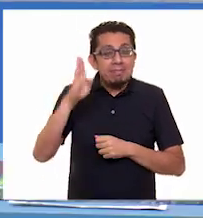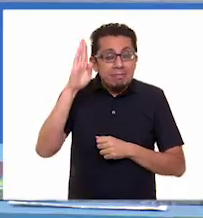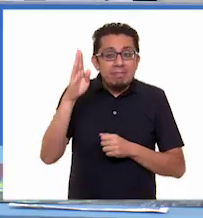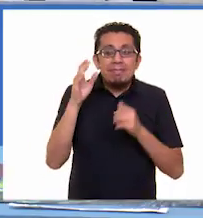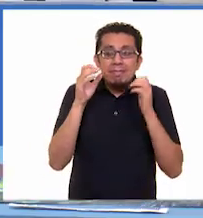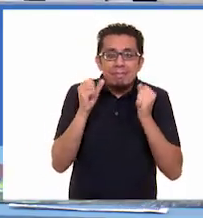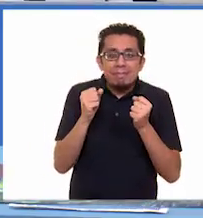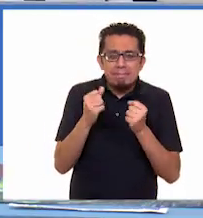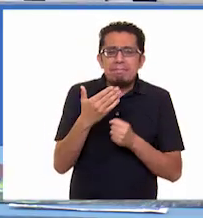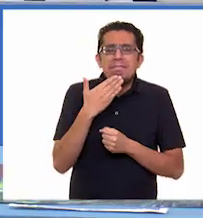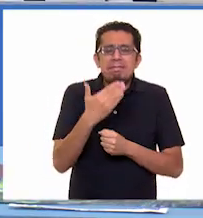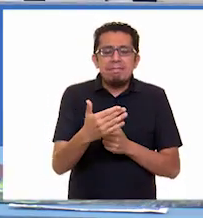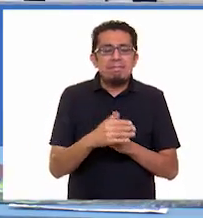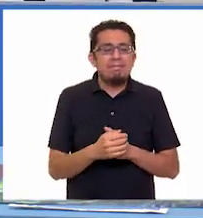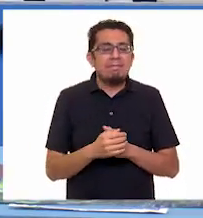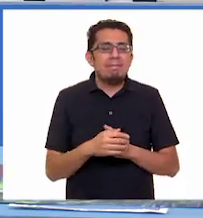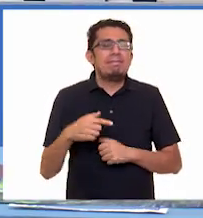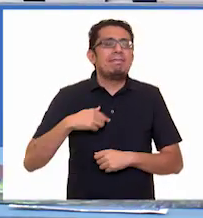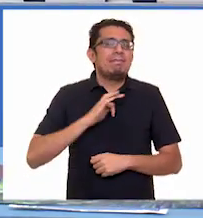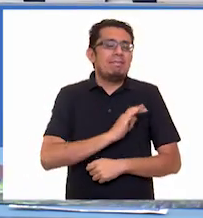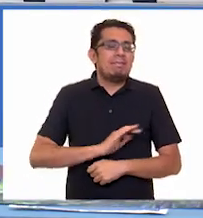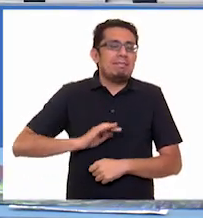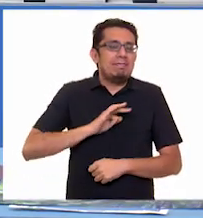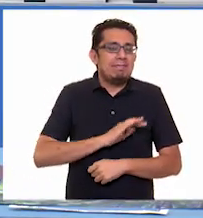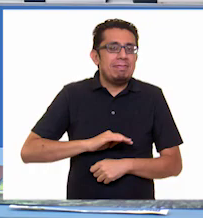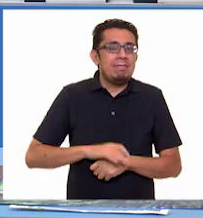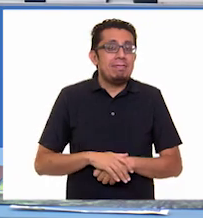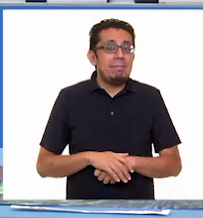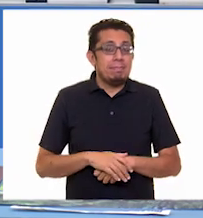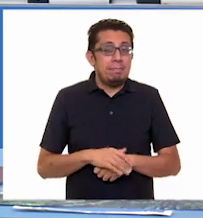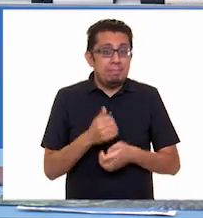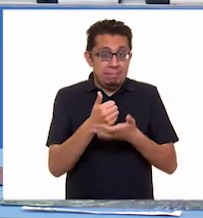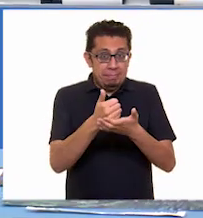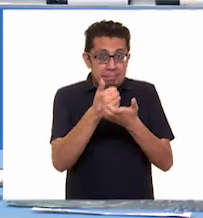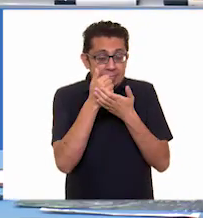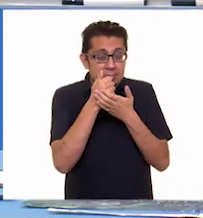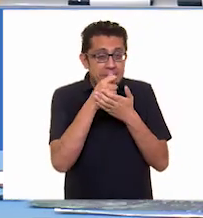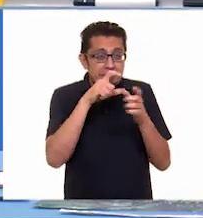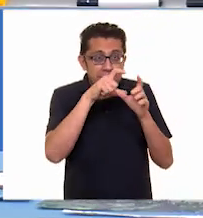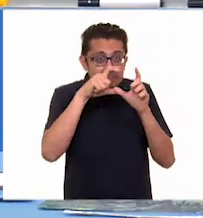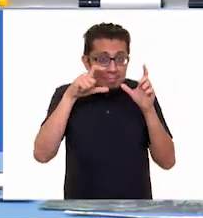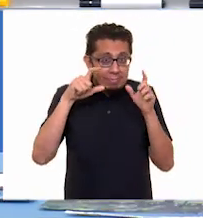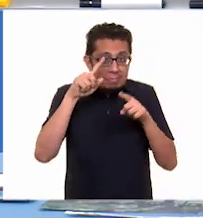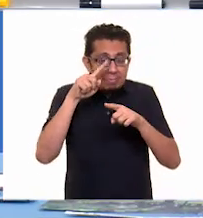muy bien. Ay, qué felicidad. Lari, ¿me ayudas con mi cubrebocas? Sí, a ver.